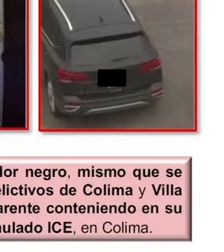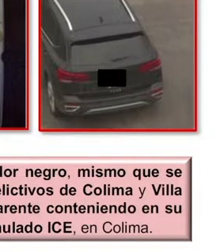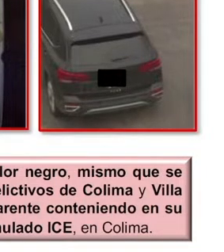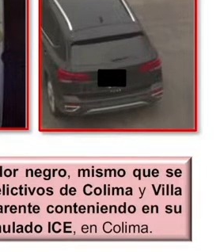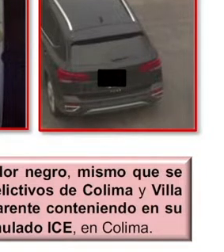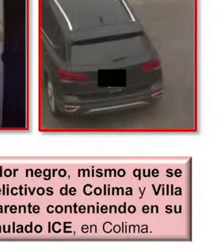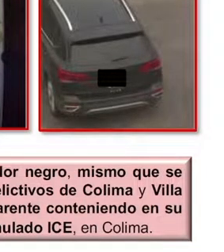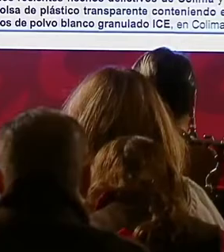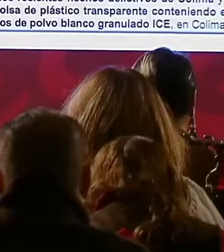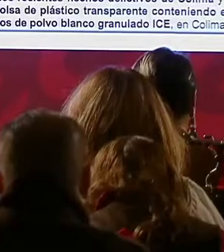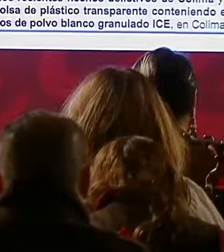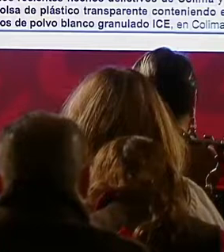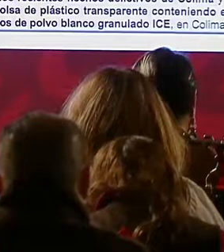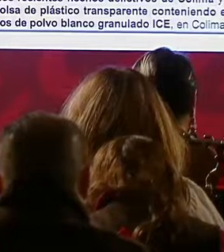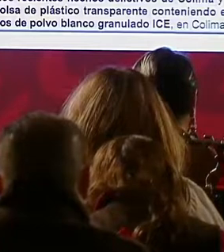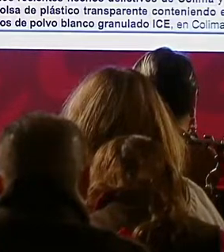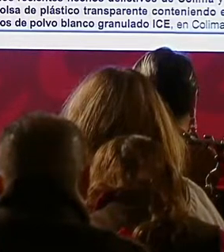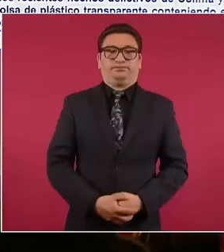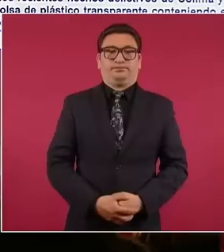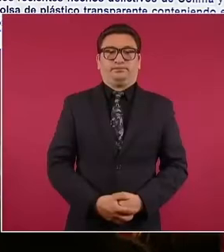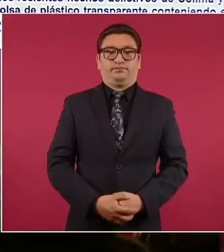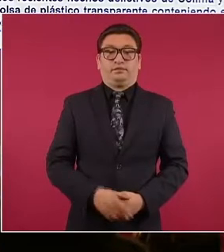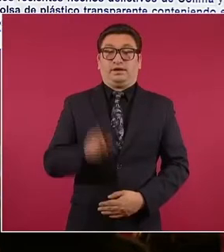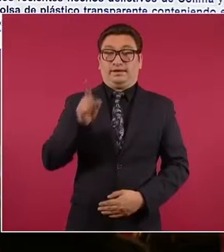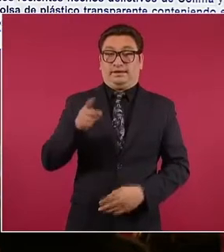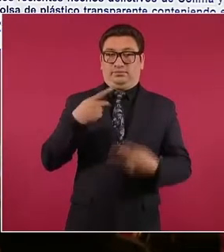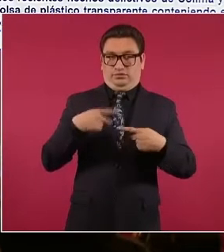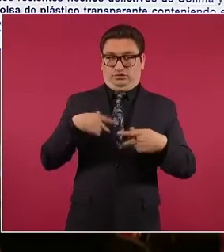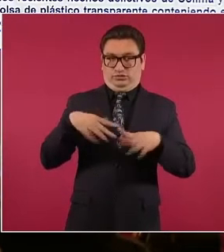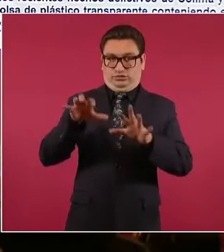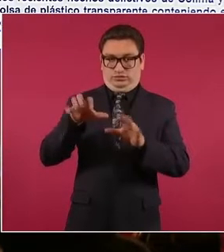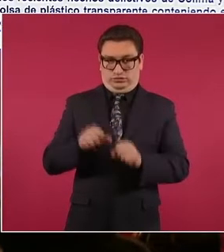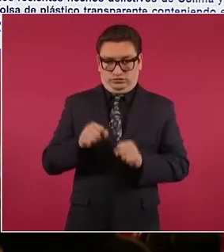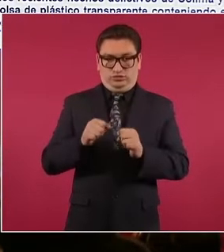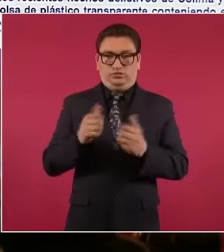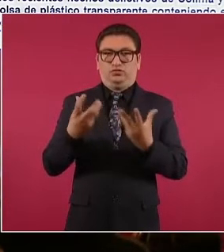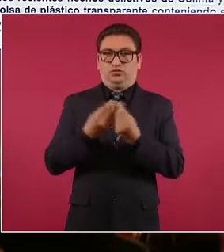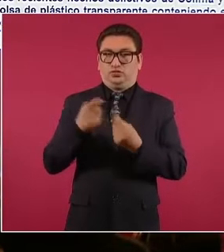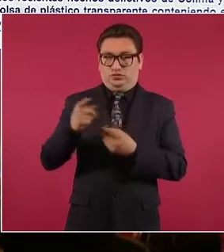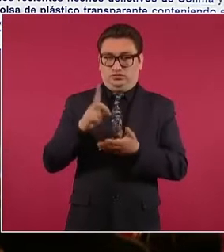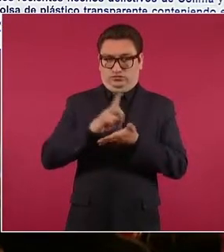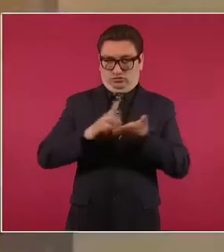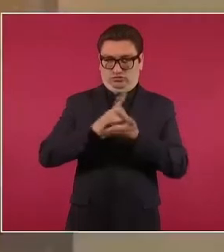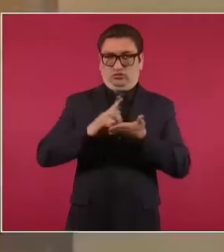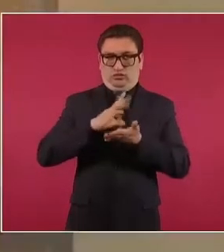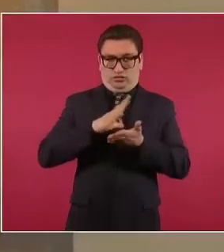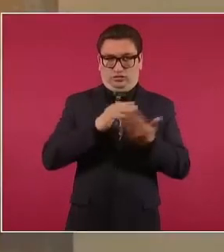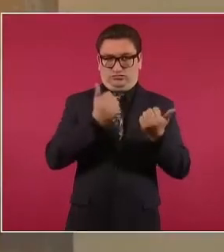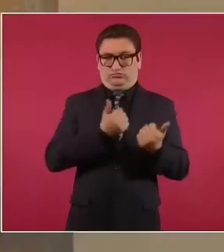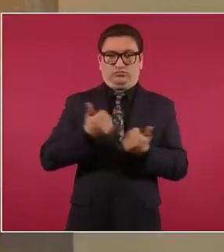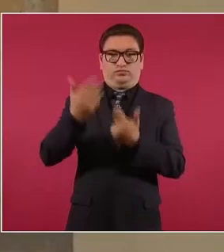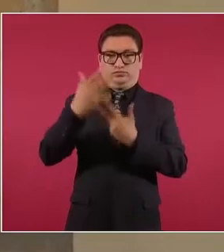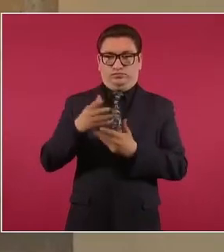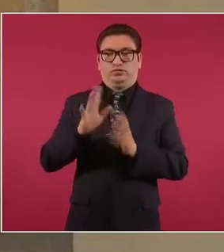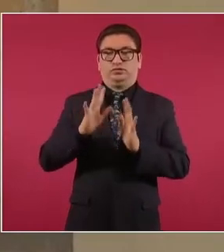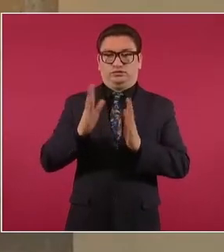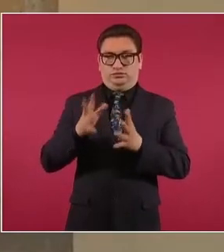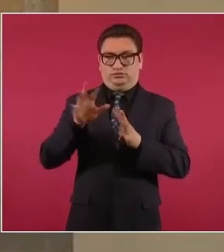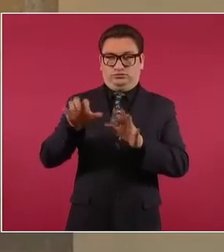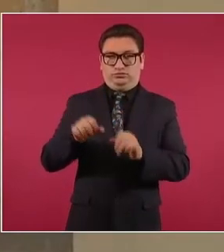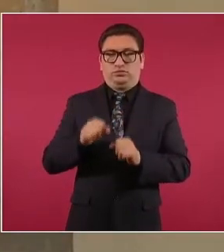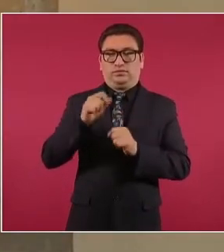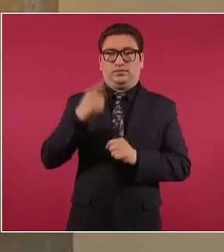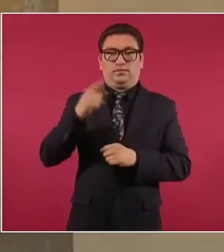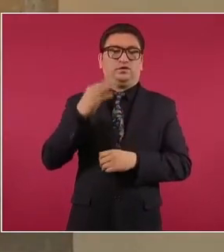los Mezcales. Esta persona fue detenida junto con la droga que trasladaba y fue puesto a disposición